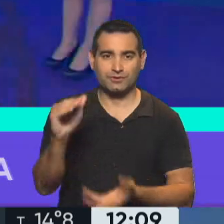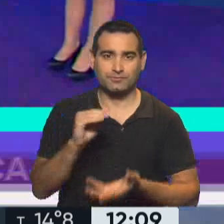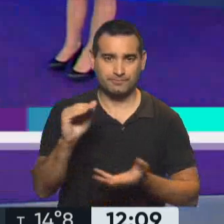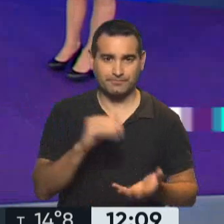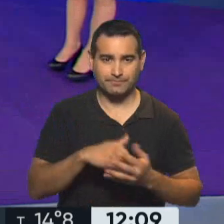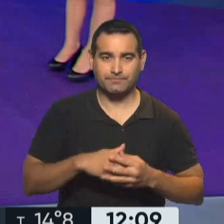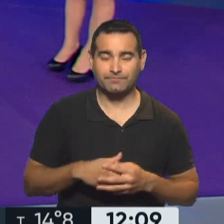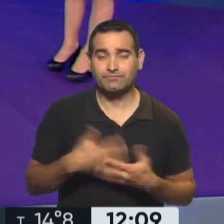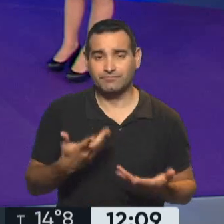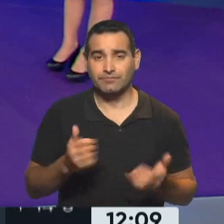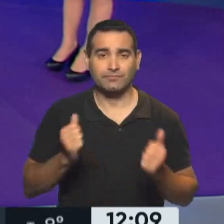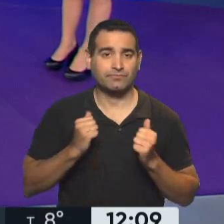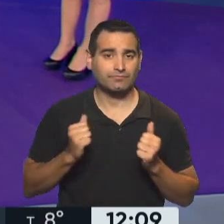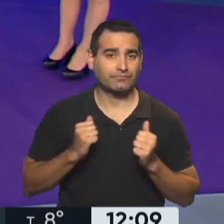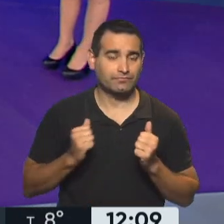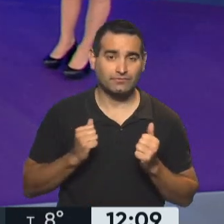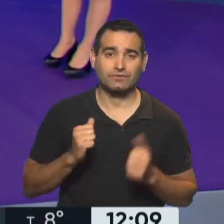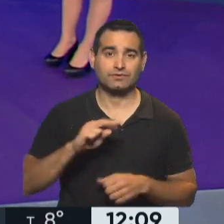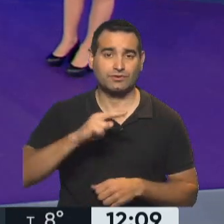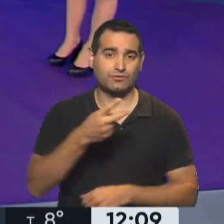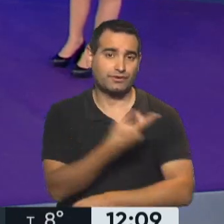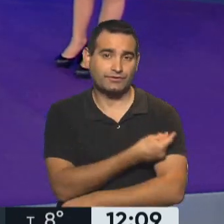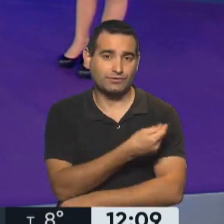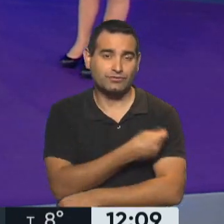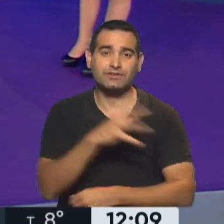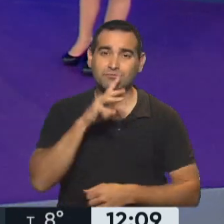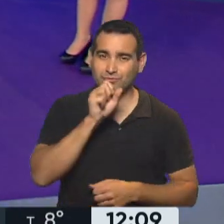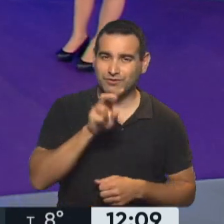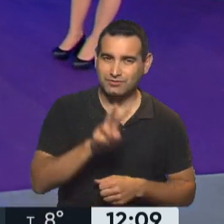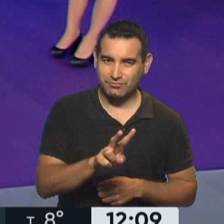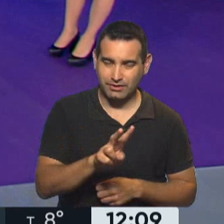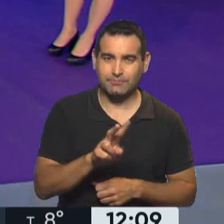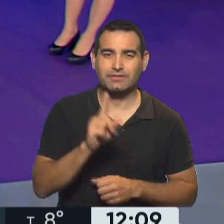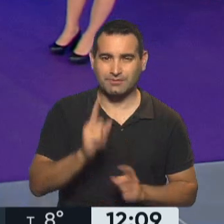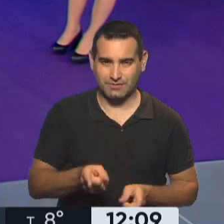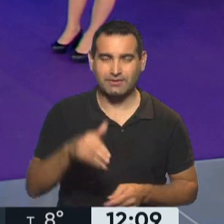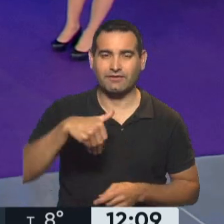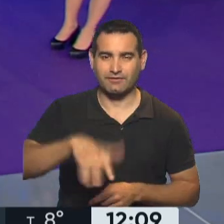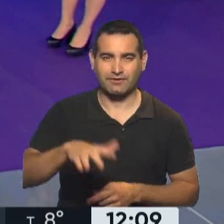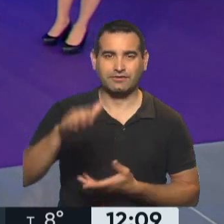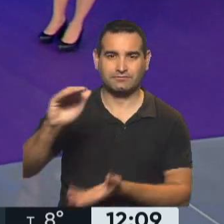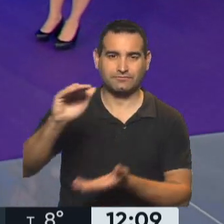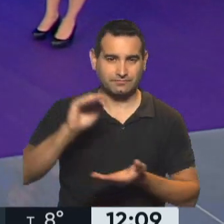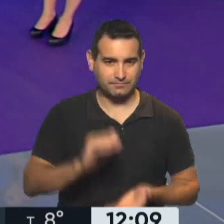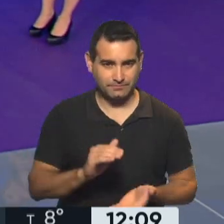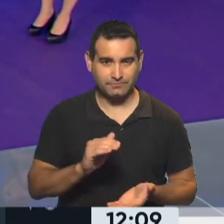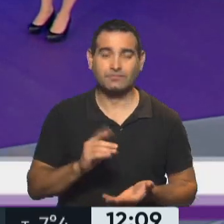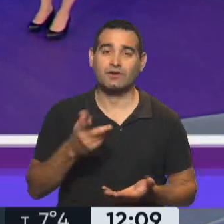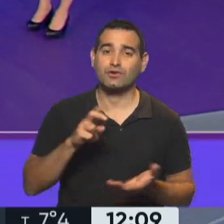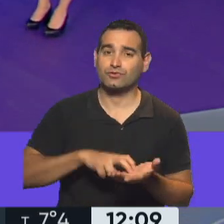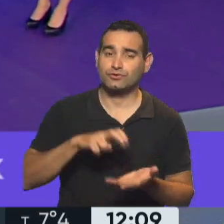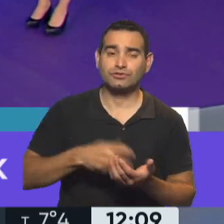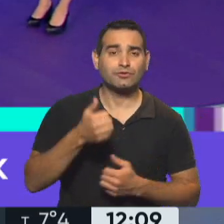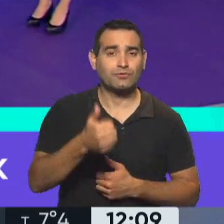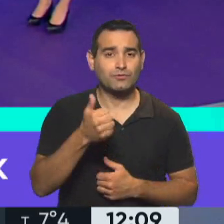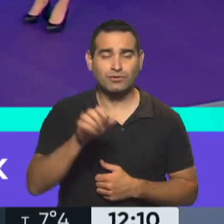Y la expectativa también en la segundo componente de la vacuna Sputnik V, que también van a estar llegando a la República Argentina. Y la buena noticia de la